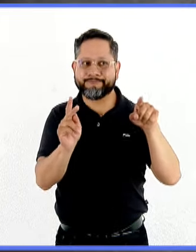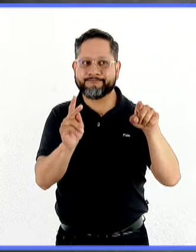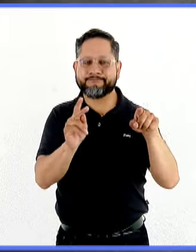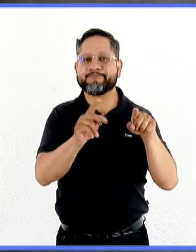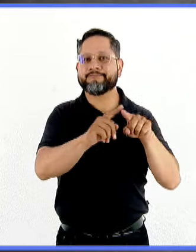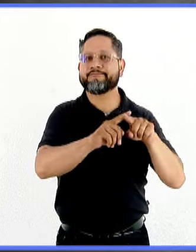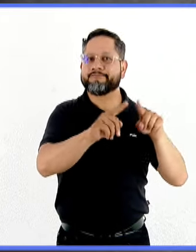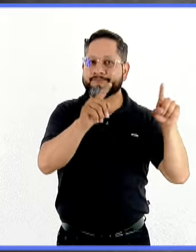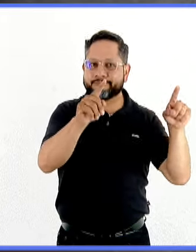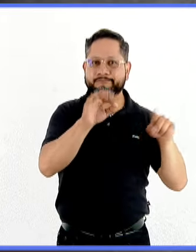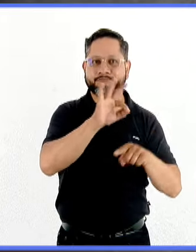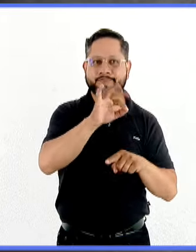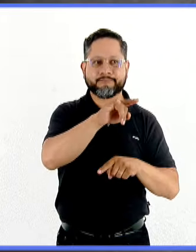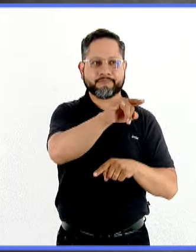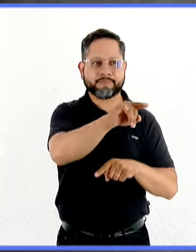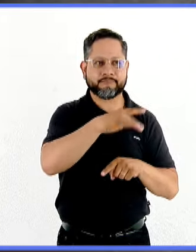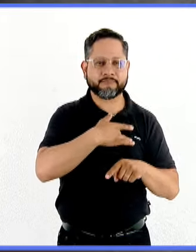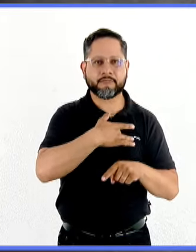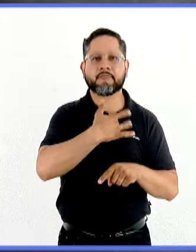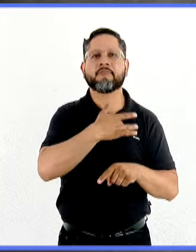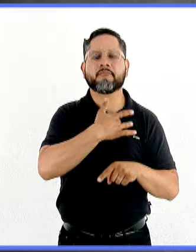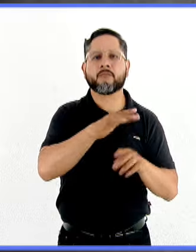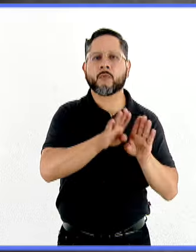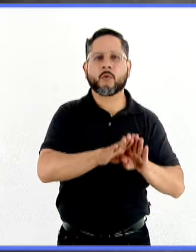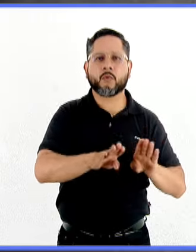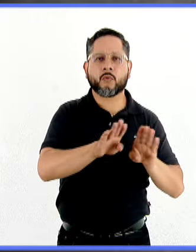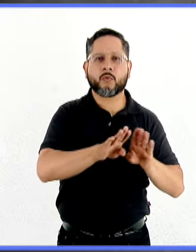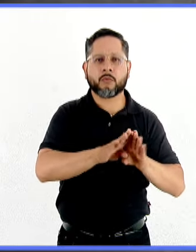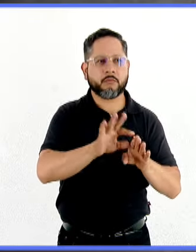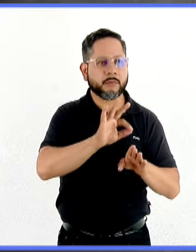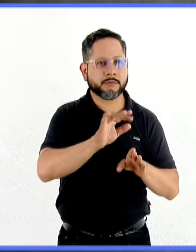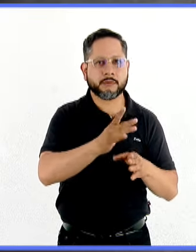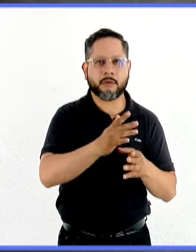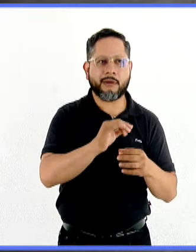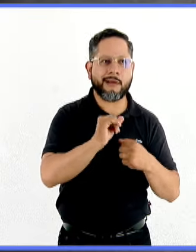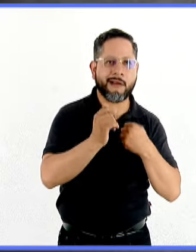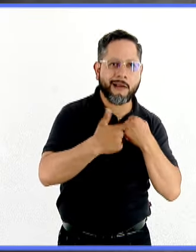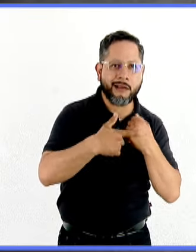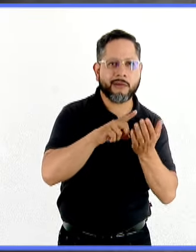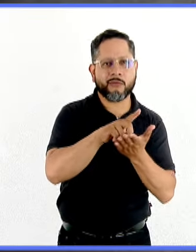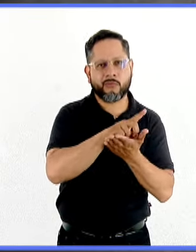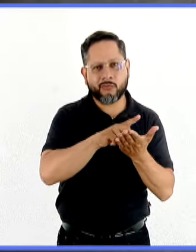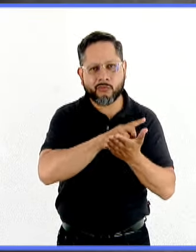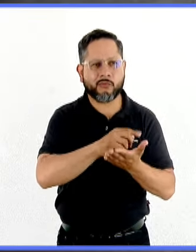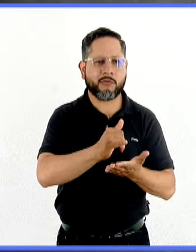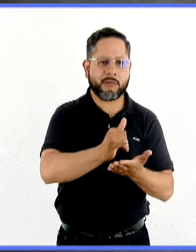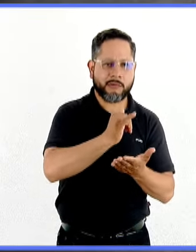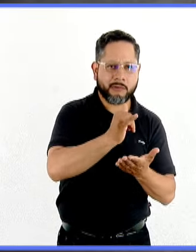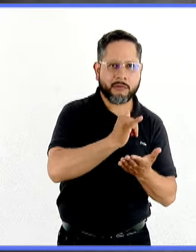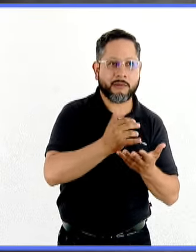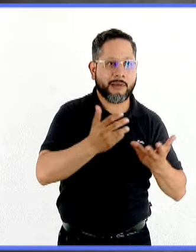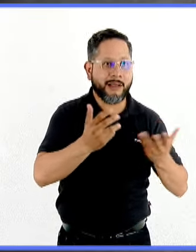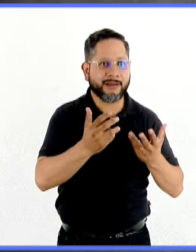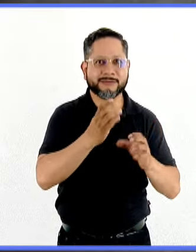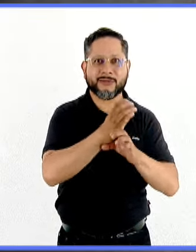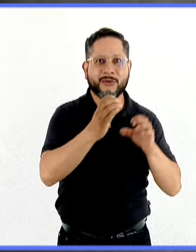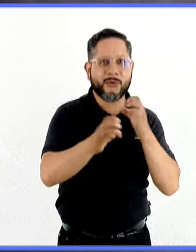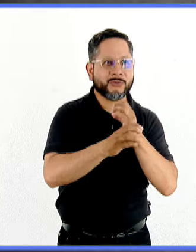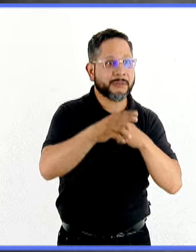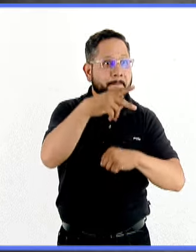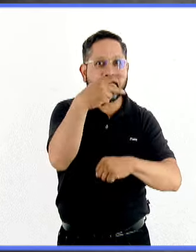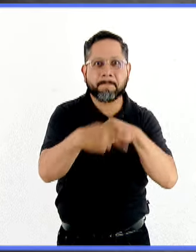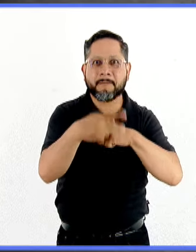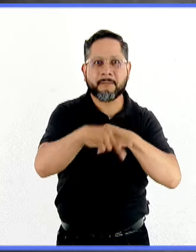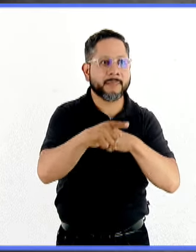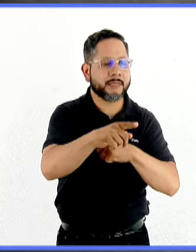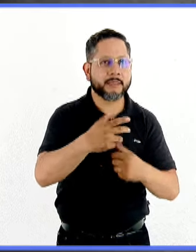relacionado con una depresión más endógena que está relacionado con consumo de sustancias, acciones de riesgo, que generalmente